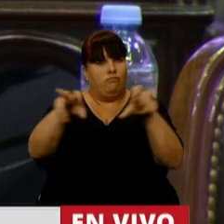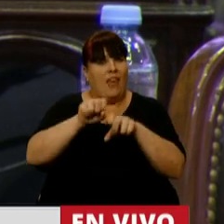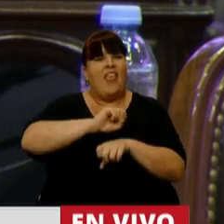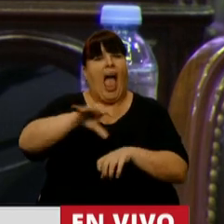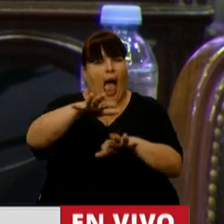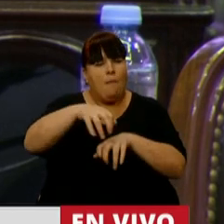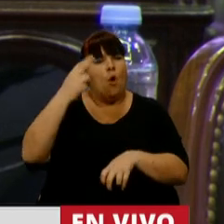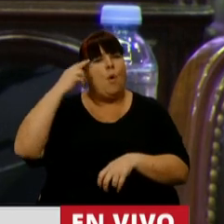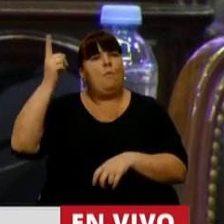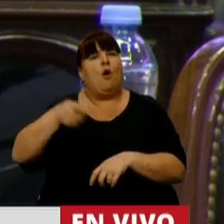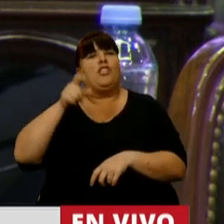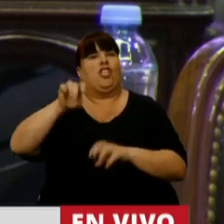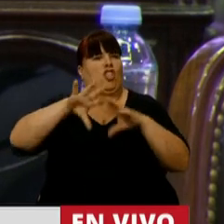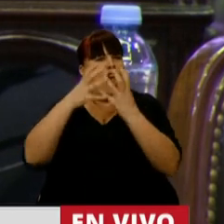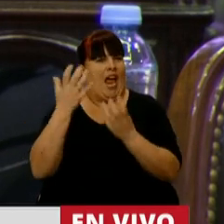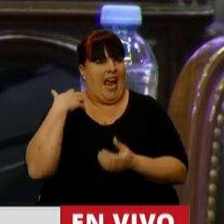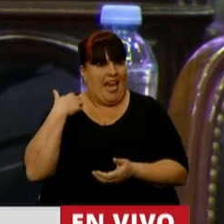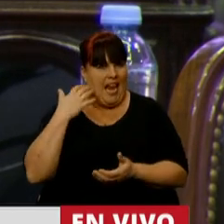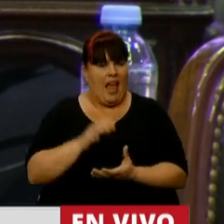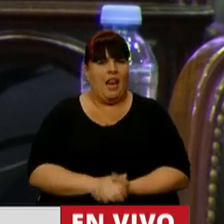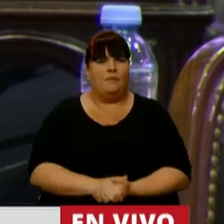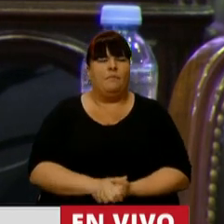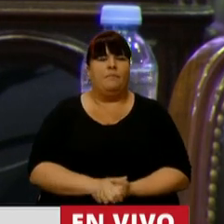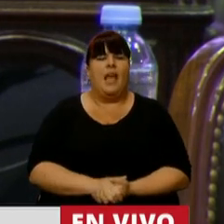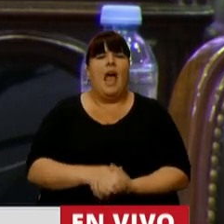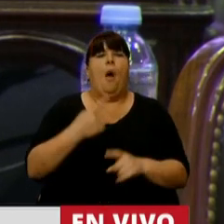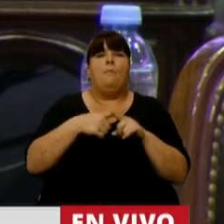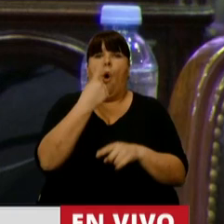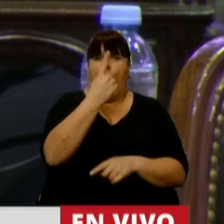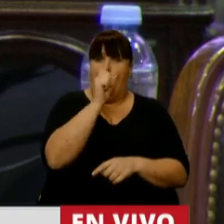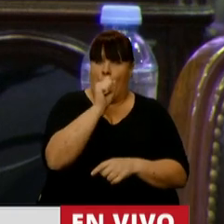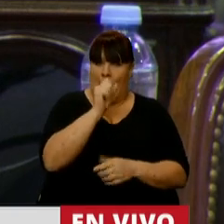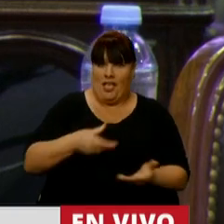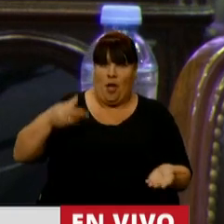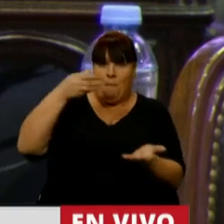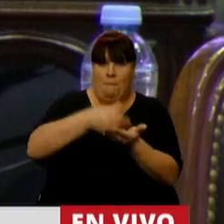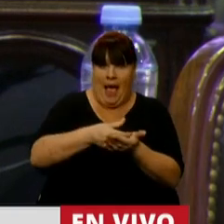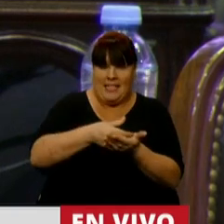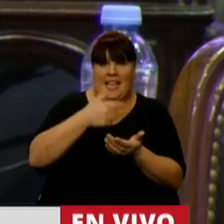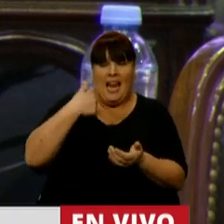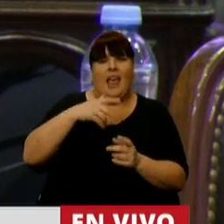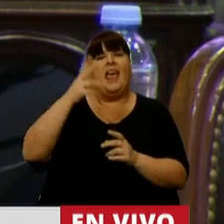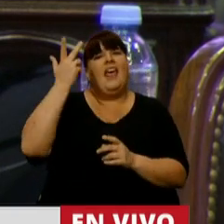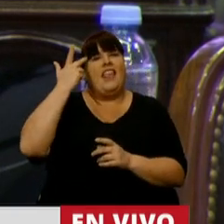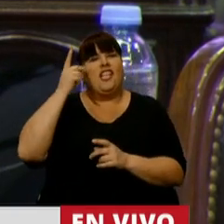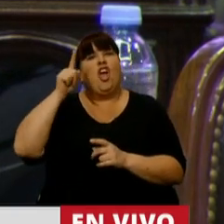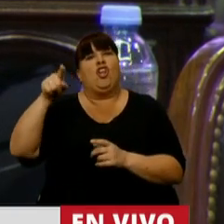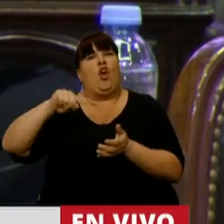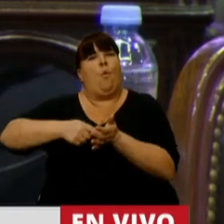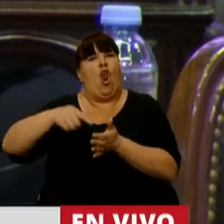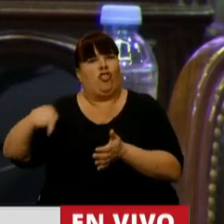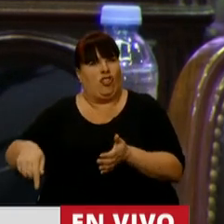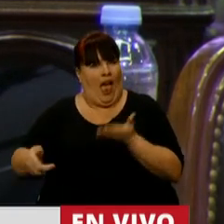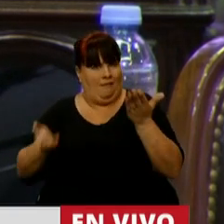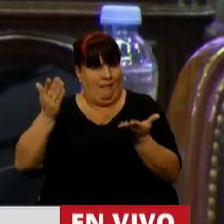agropecuario y 9% del PBI global. Por cada peso que se va a invertir en nuestra provincia, se invertirán 18 en la provincia de Buenos